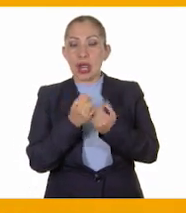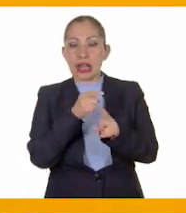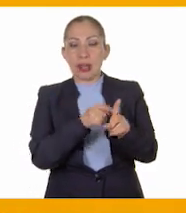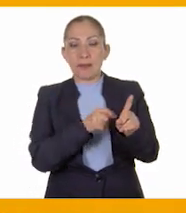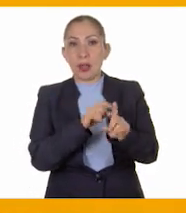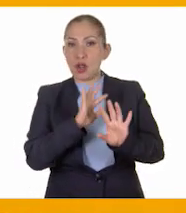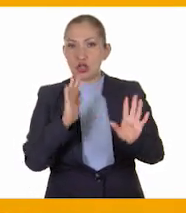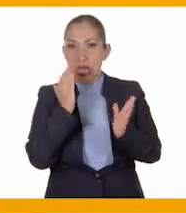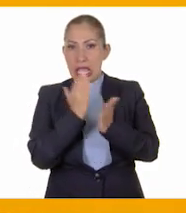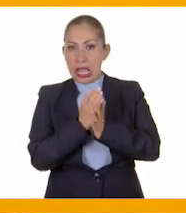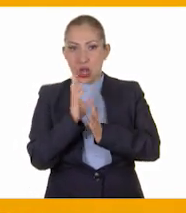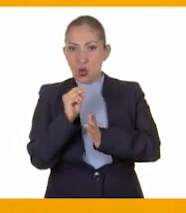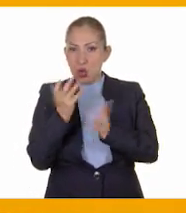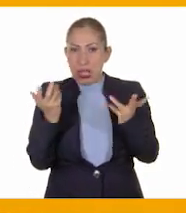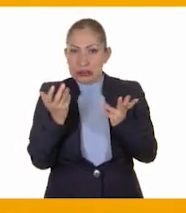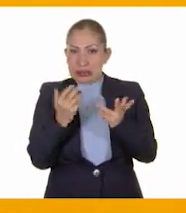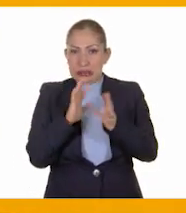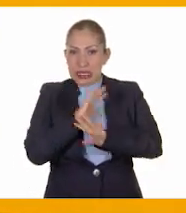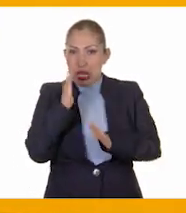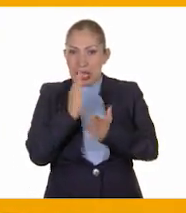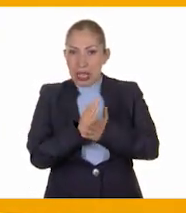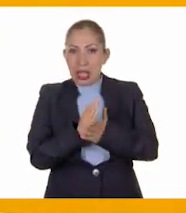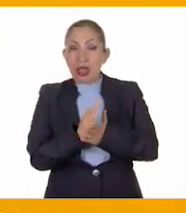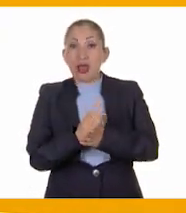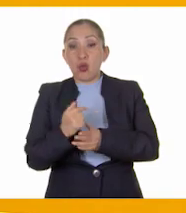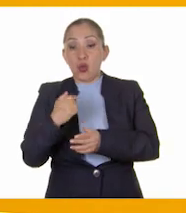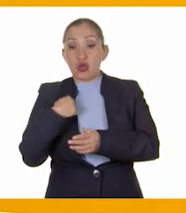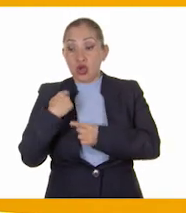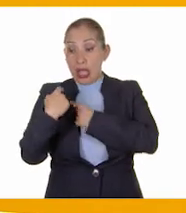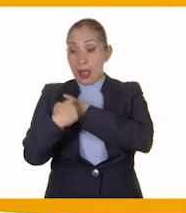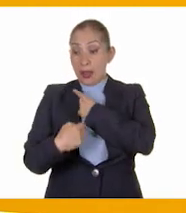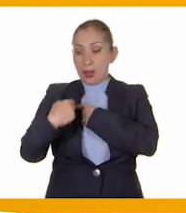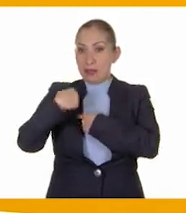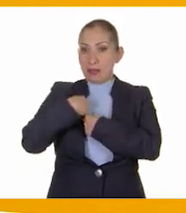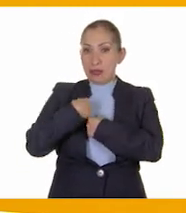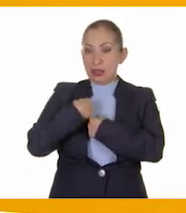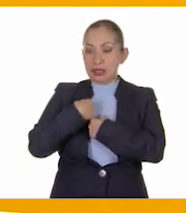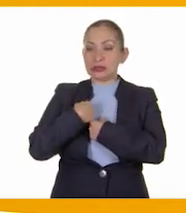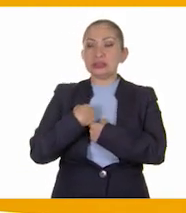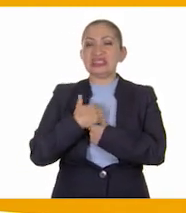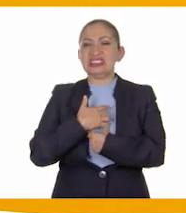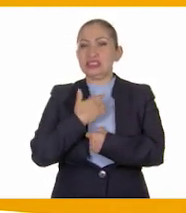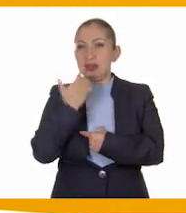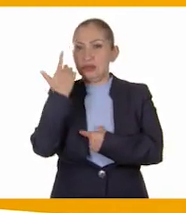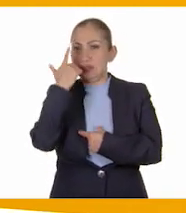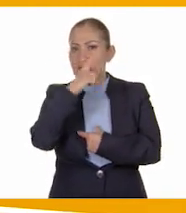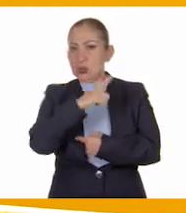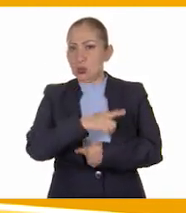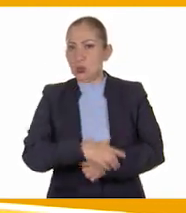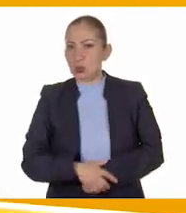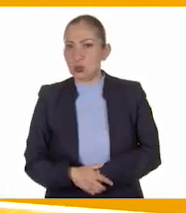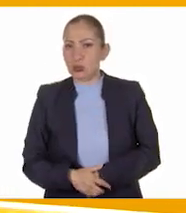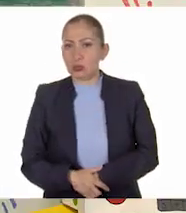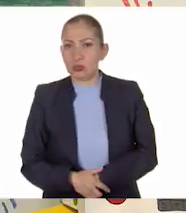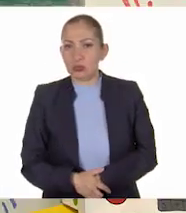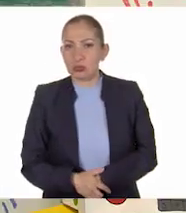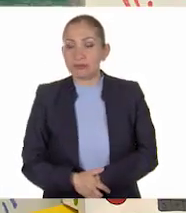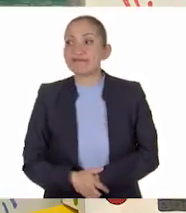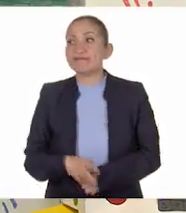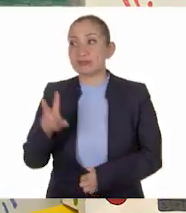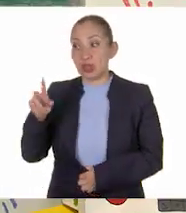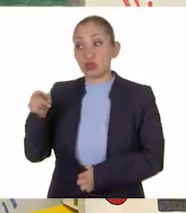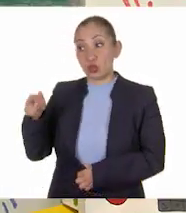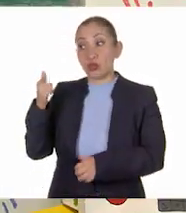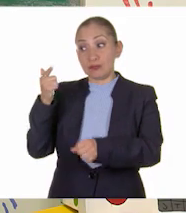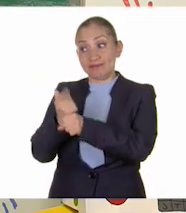pero ya no lo voy a hacer, porque cuando me lo hacen a mí, pues, siento muy feo. ¡Qué bueno que te